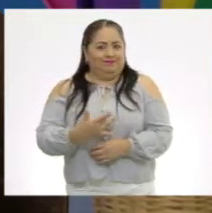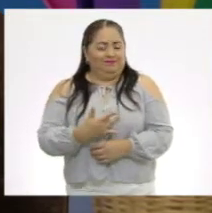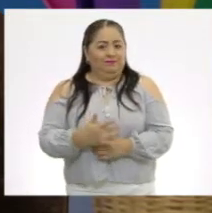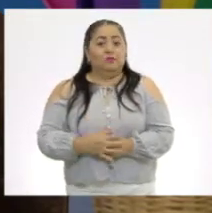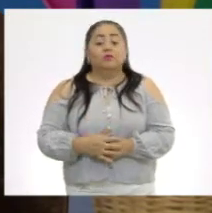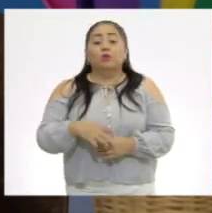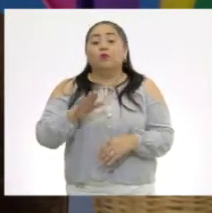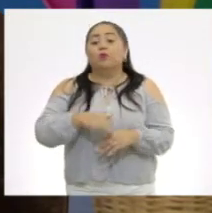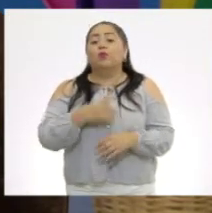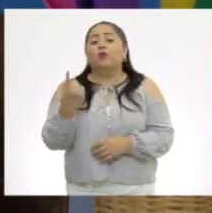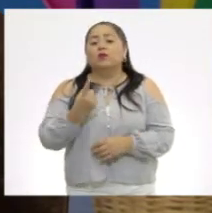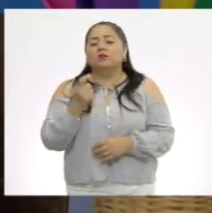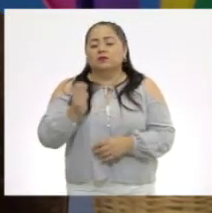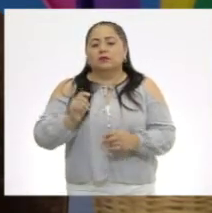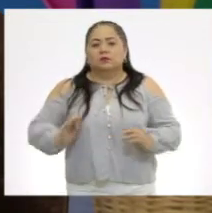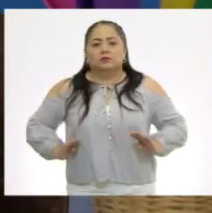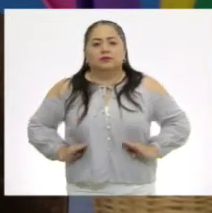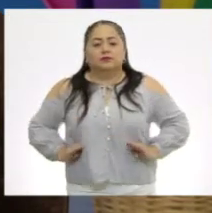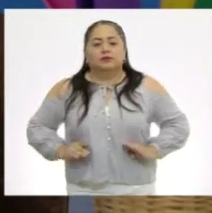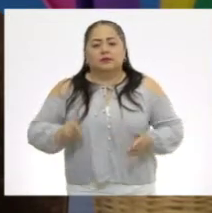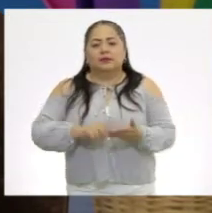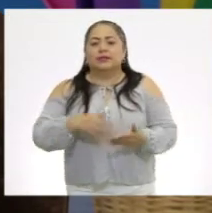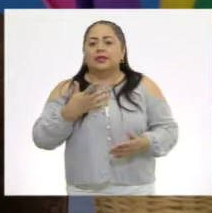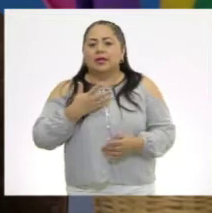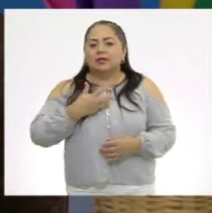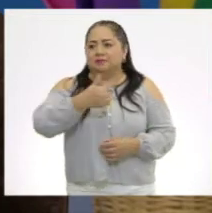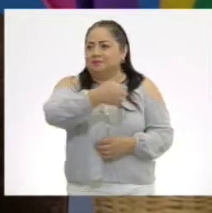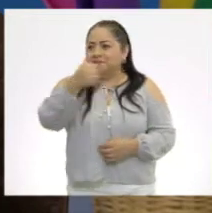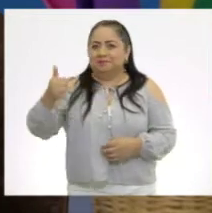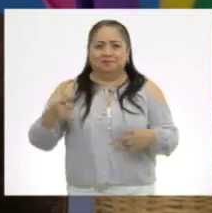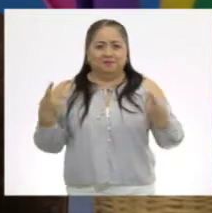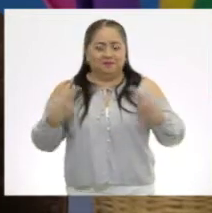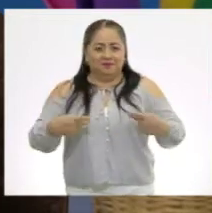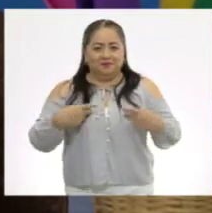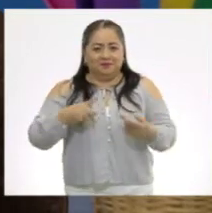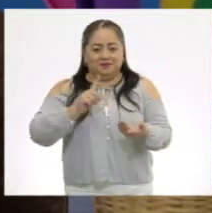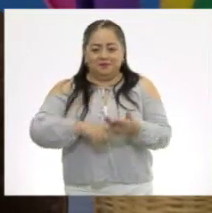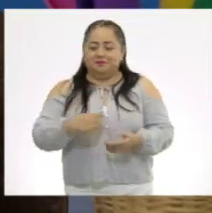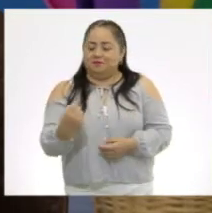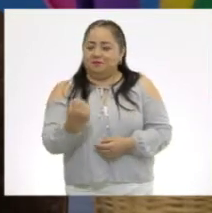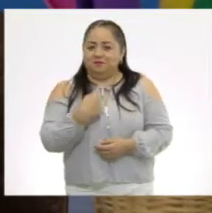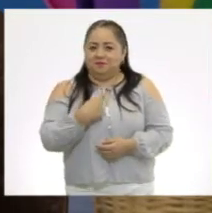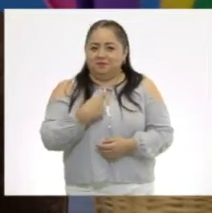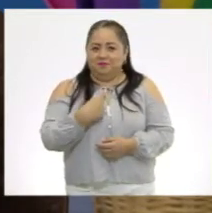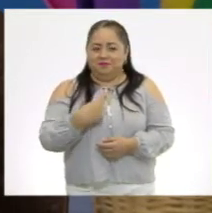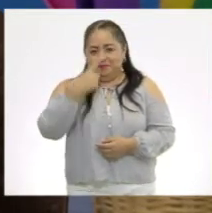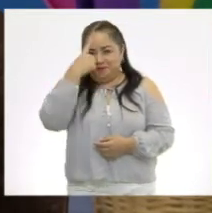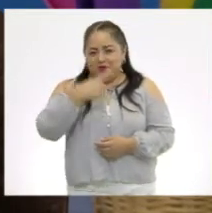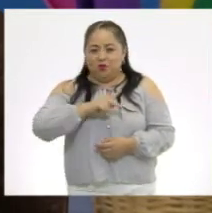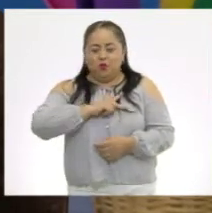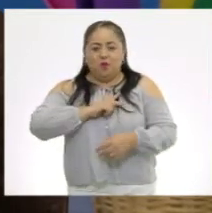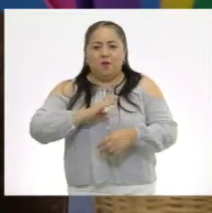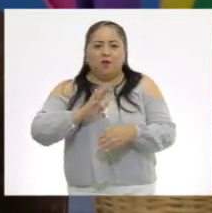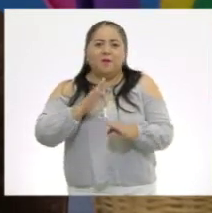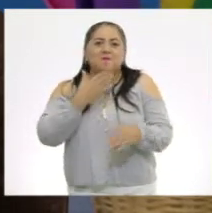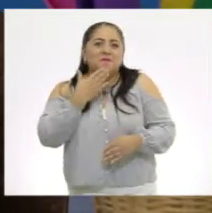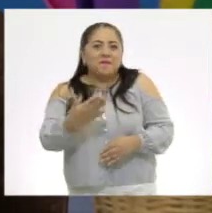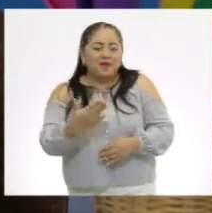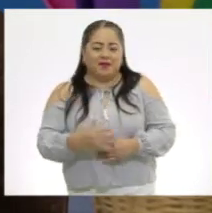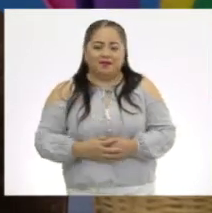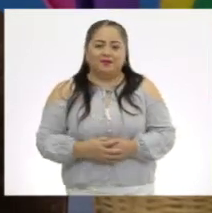ya que es una característica que tenemos los seres humanos para contribuir a nuestro propio bienestar.